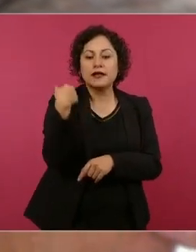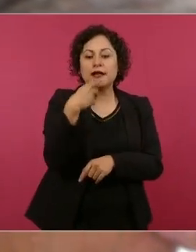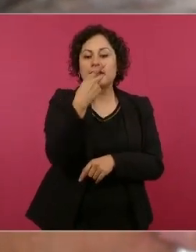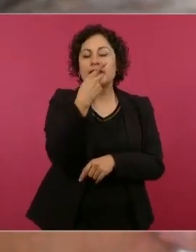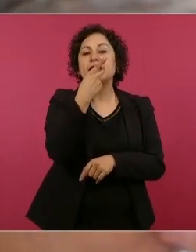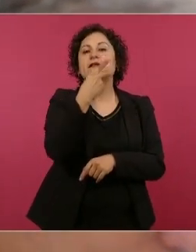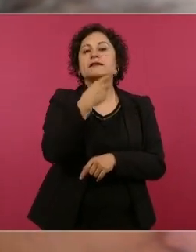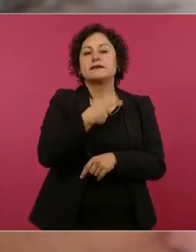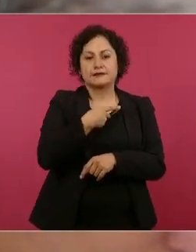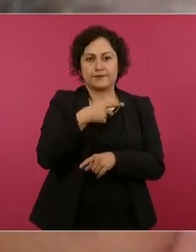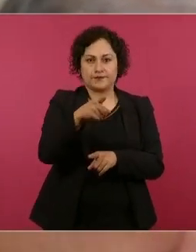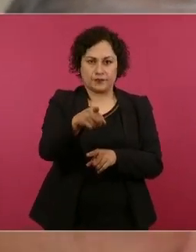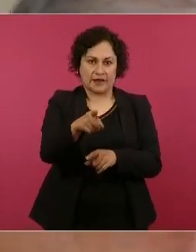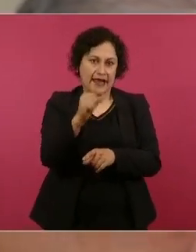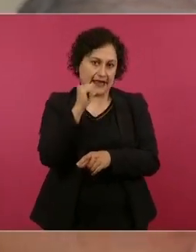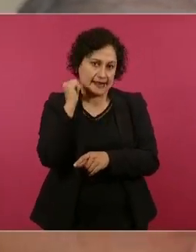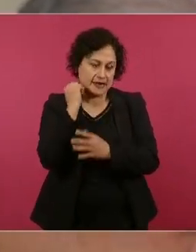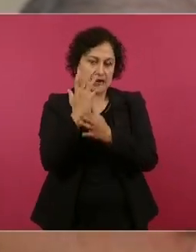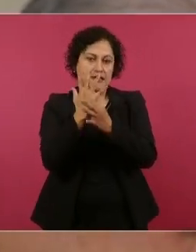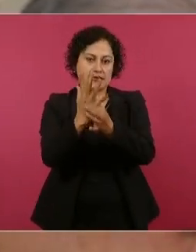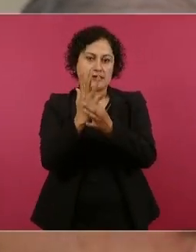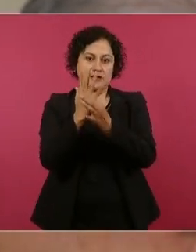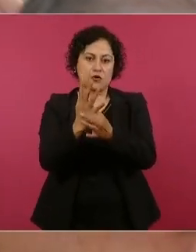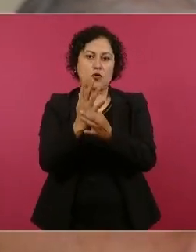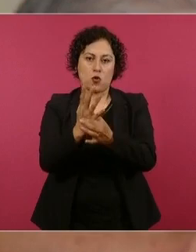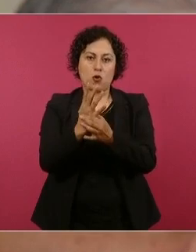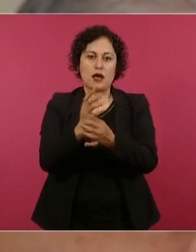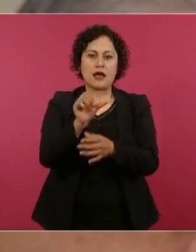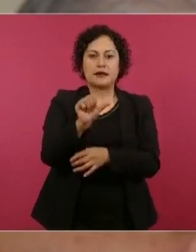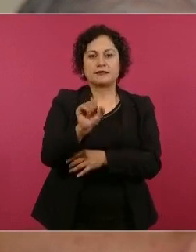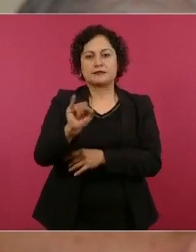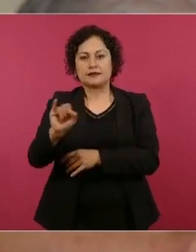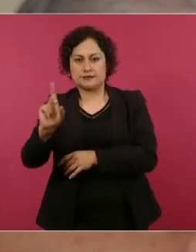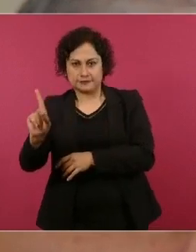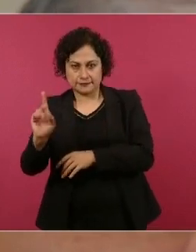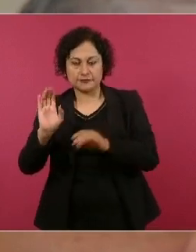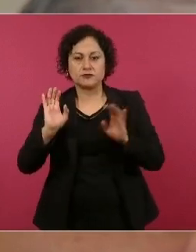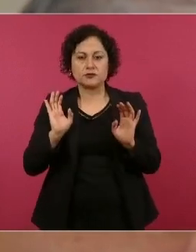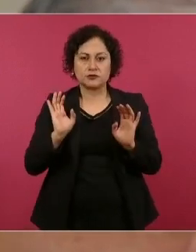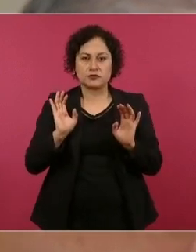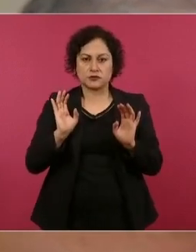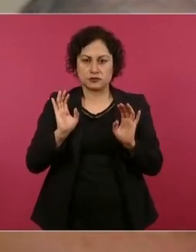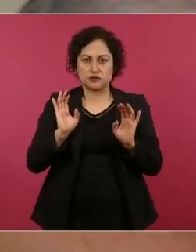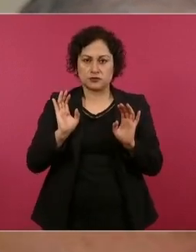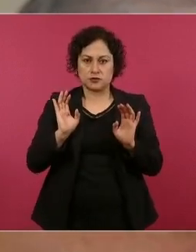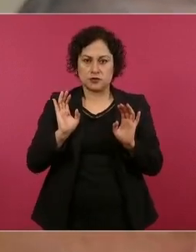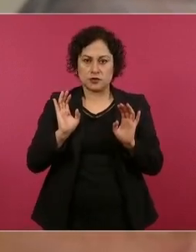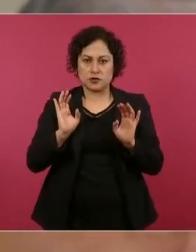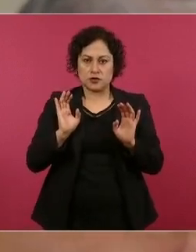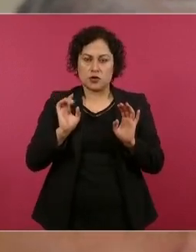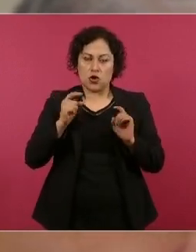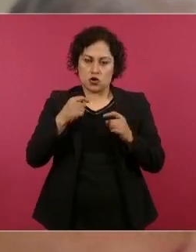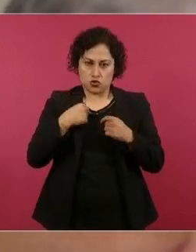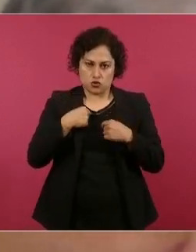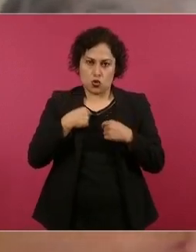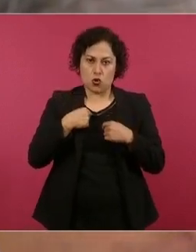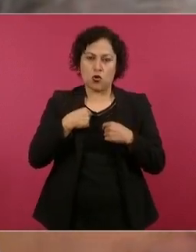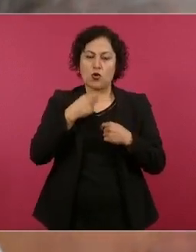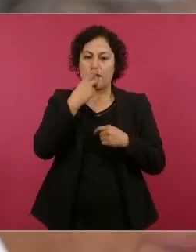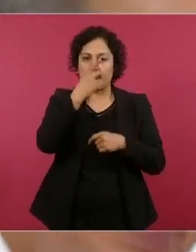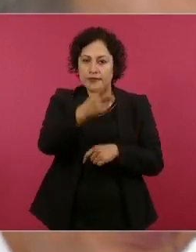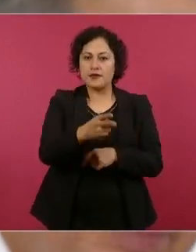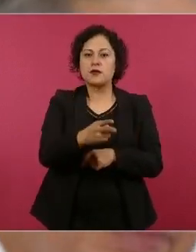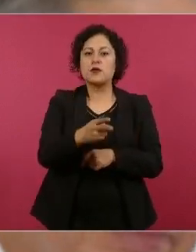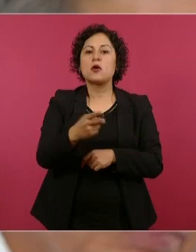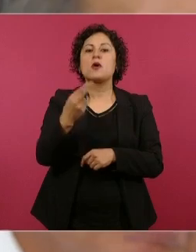Desarrollo ayer lo dijo, o lo recuerdo, apoyó con 25, eso lo dice su servidor, 25 millones de pesos